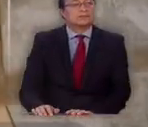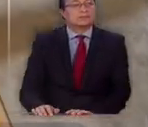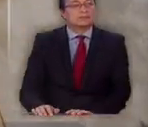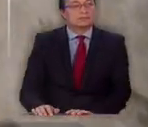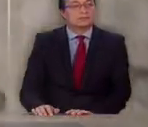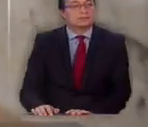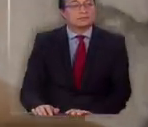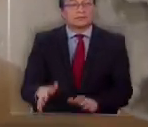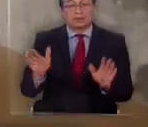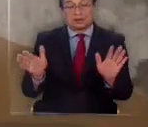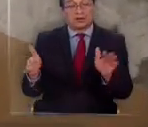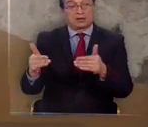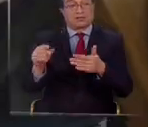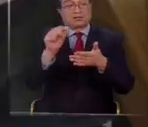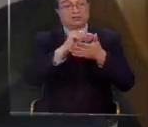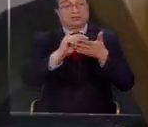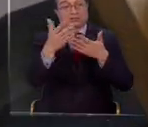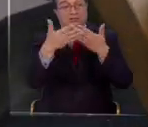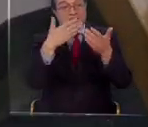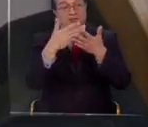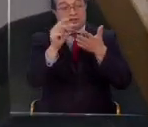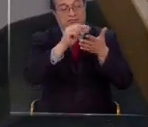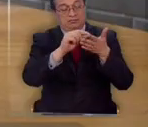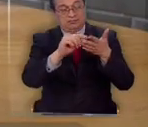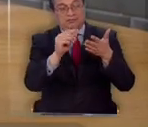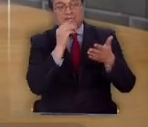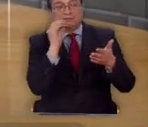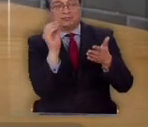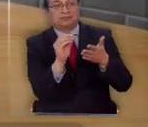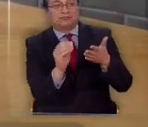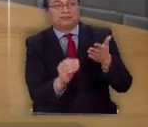En las cajas escritos a mano, sus mensajes.